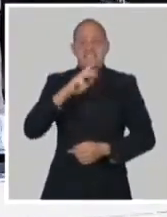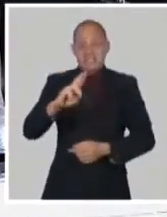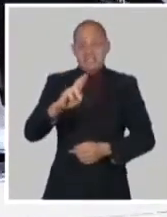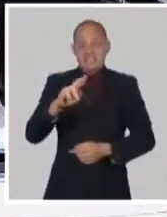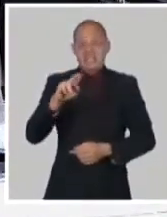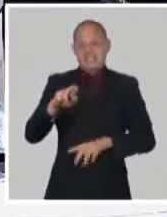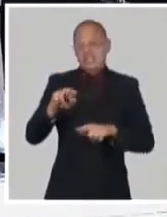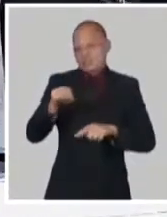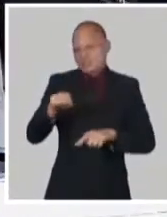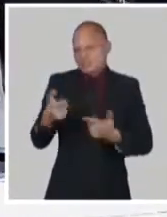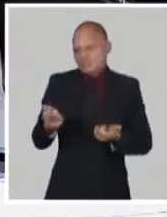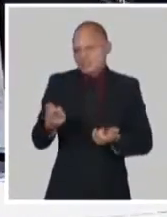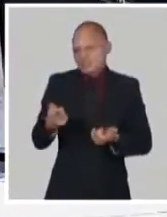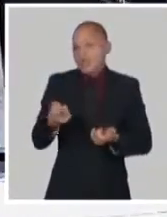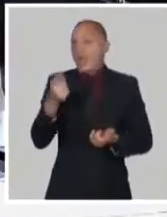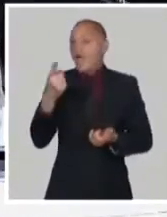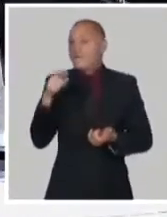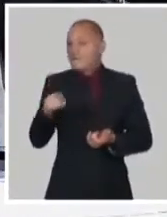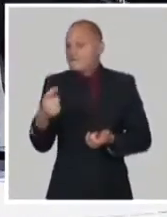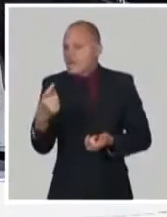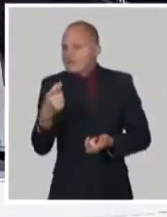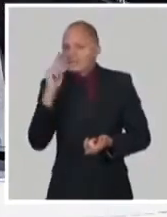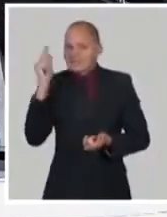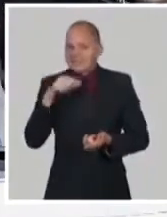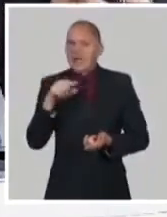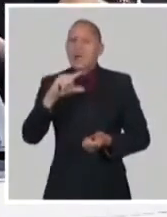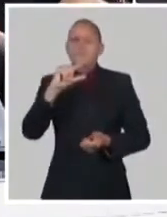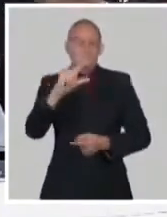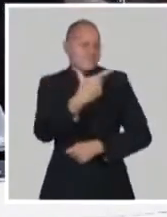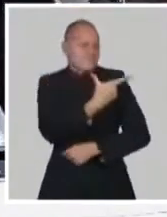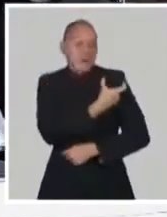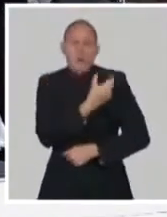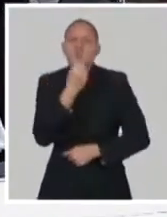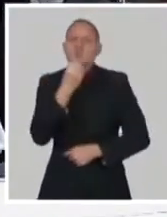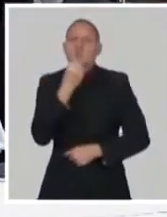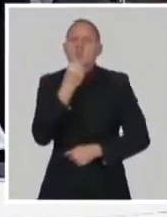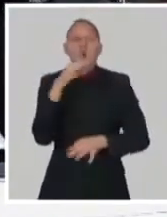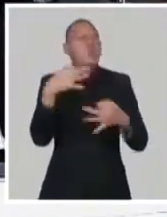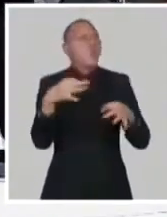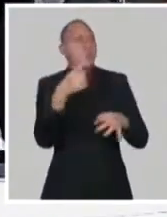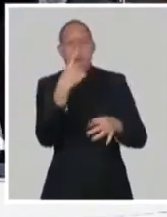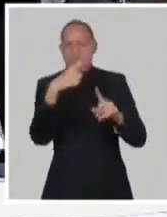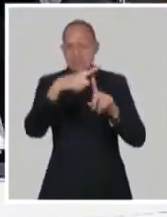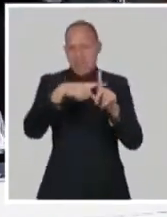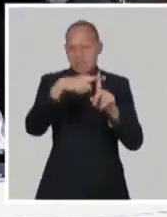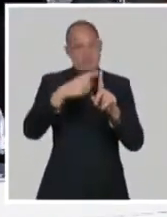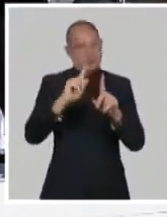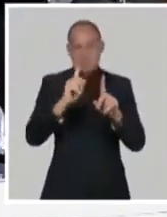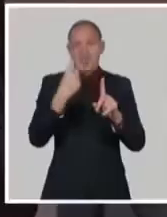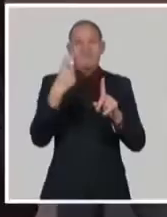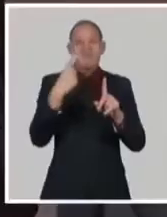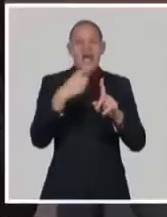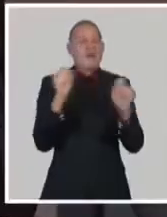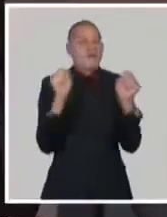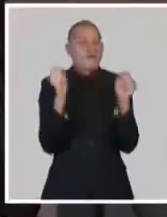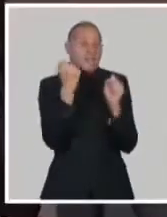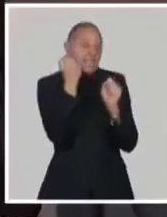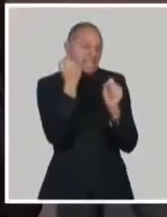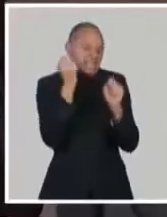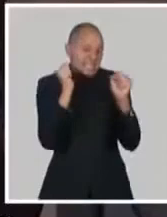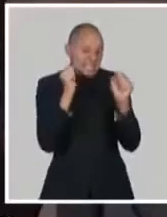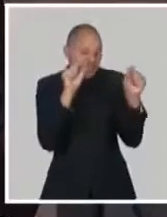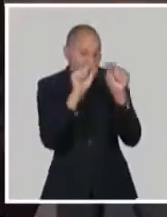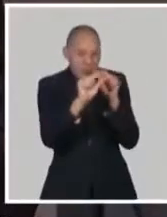equipos de refrigeración de menos de 70 grados, que son costosísimos para poder sostener una vacunación de ese tipo. Exacto,